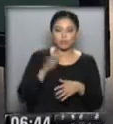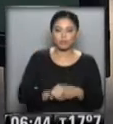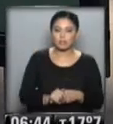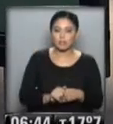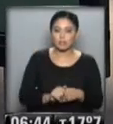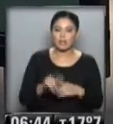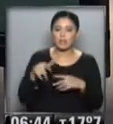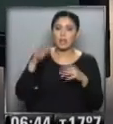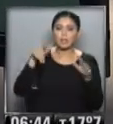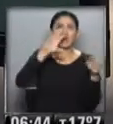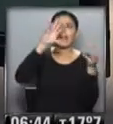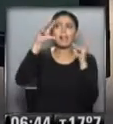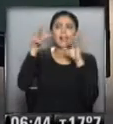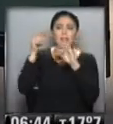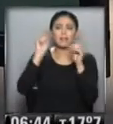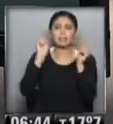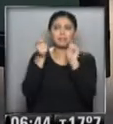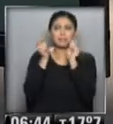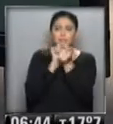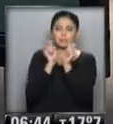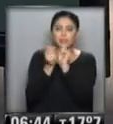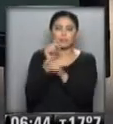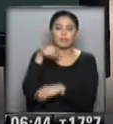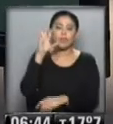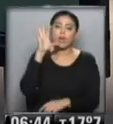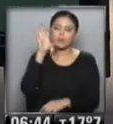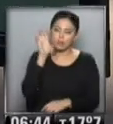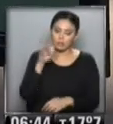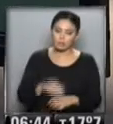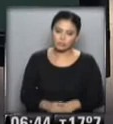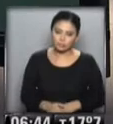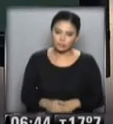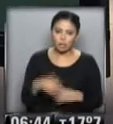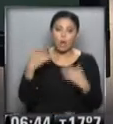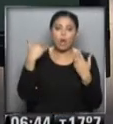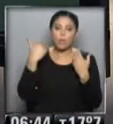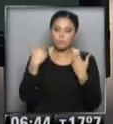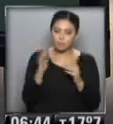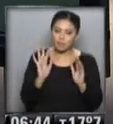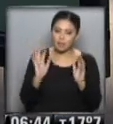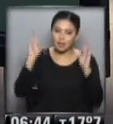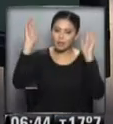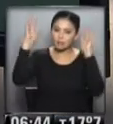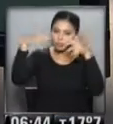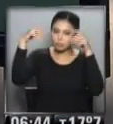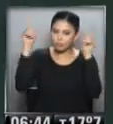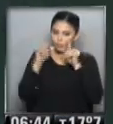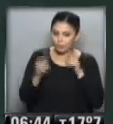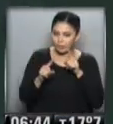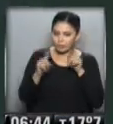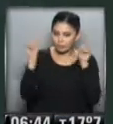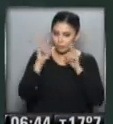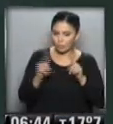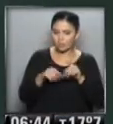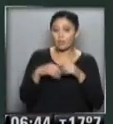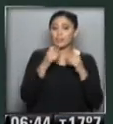mucha, mucha inestabilidad... ...queridísimos amigos, aquí recuerden... ...altísima la probabilidad de alguna que otra tormenta... ...pero